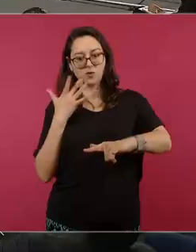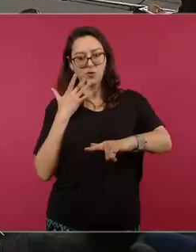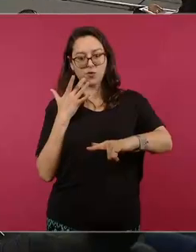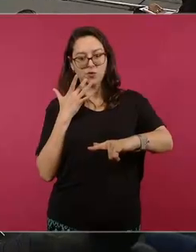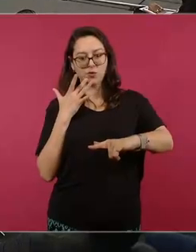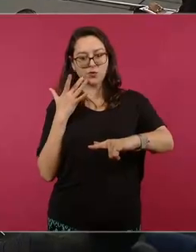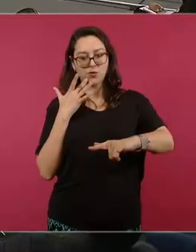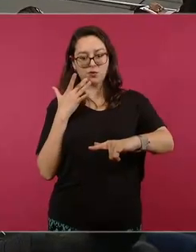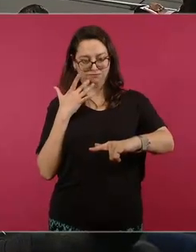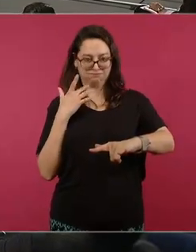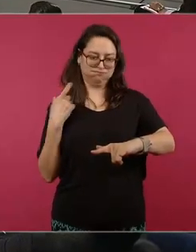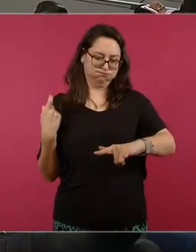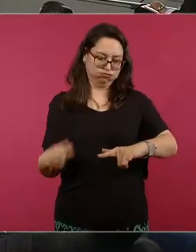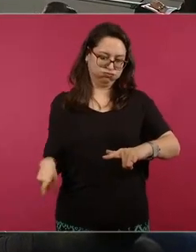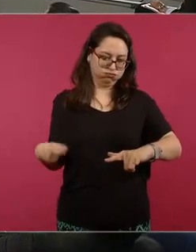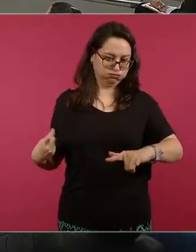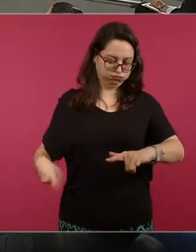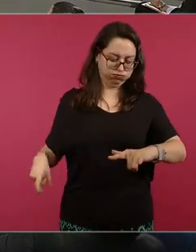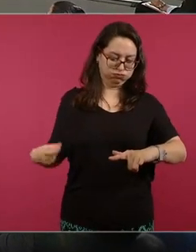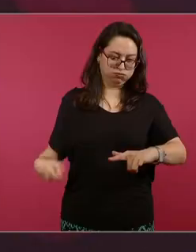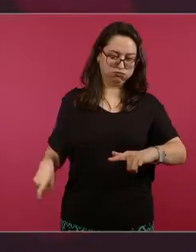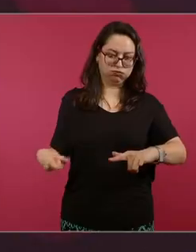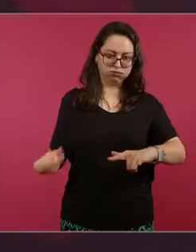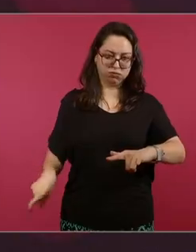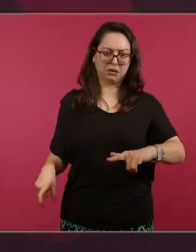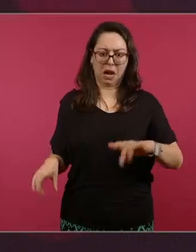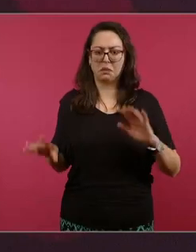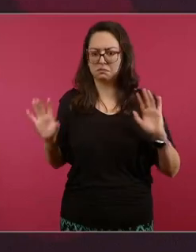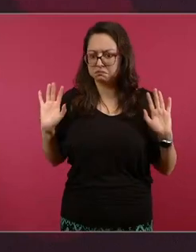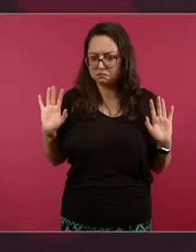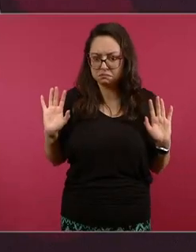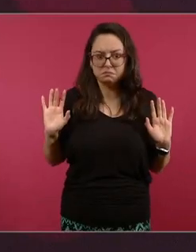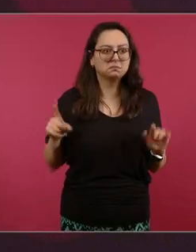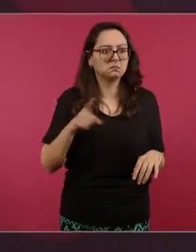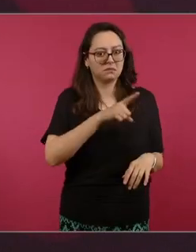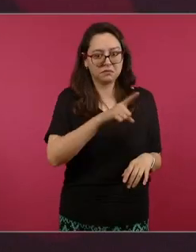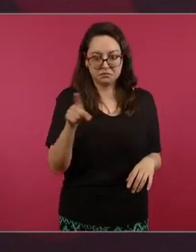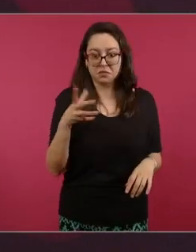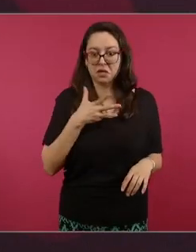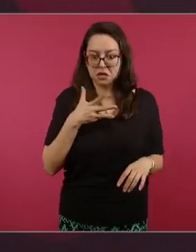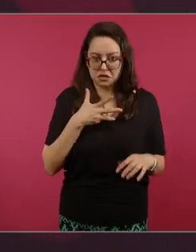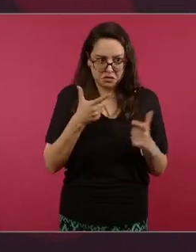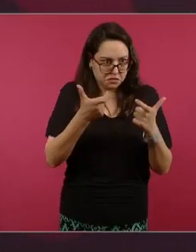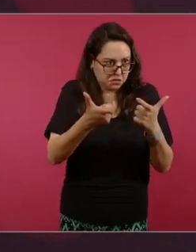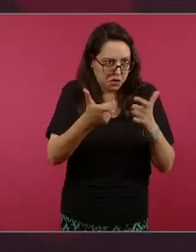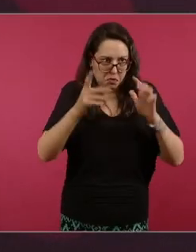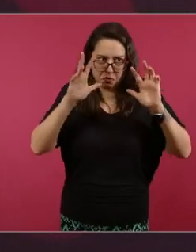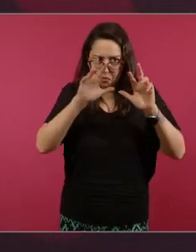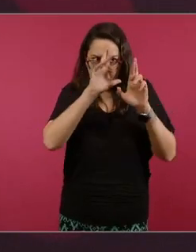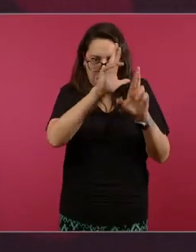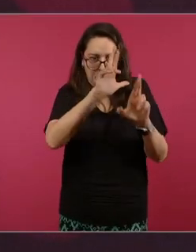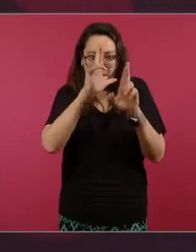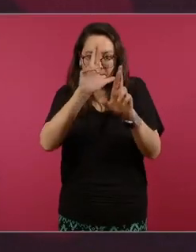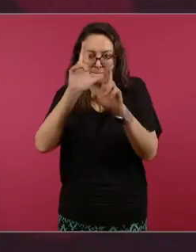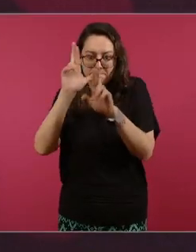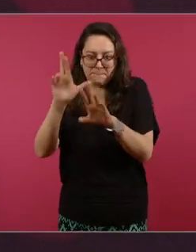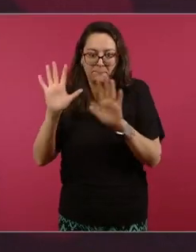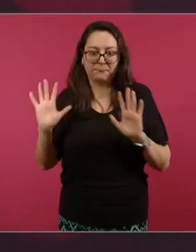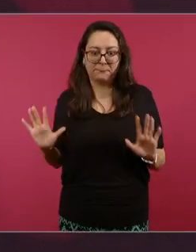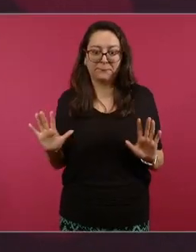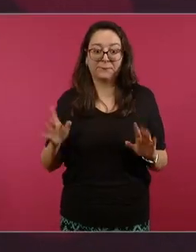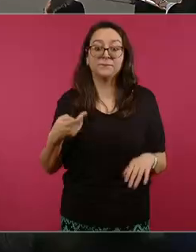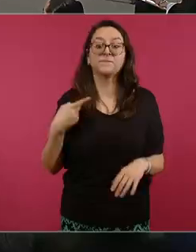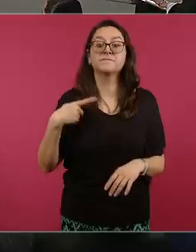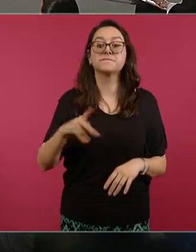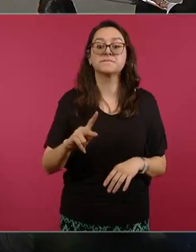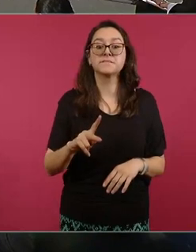gente con recursos económicos que no está mal el que tiene lo que está mal es que tenga un Tesla